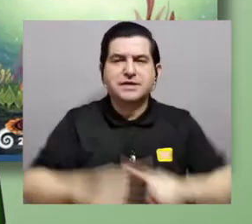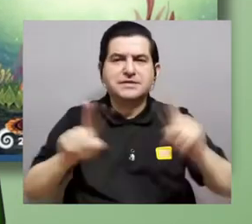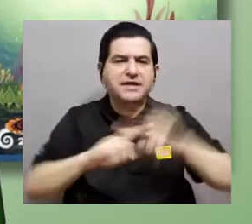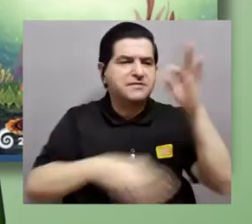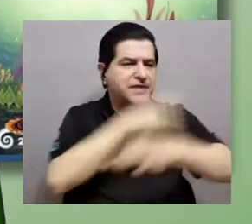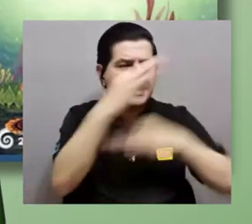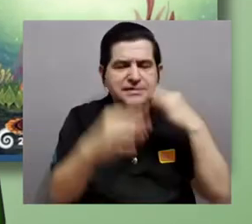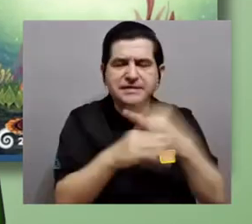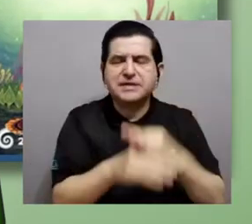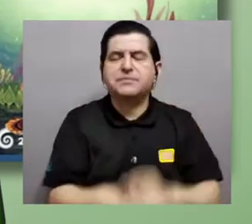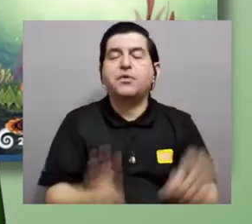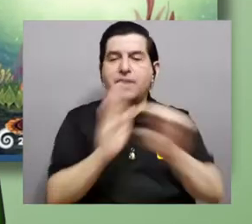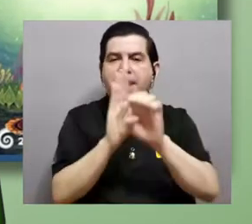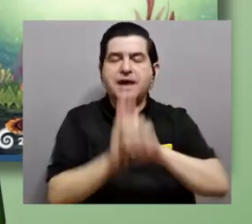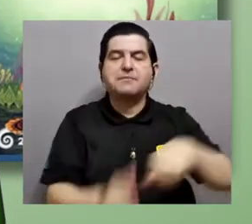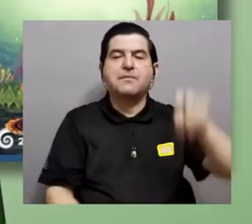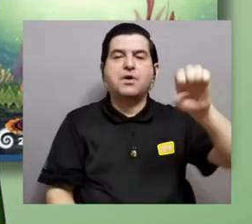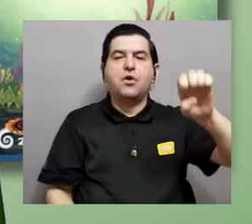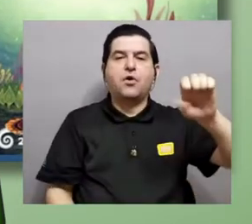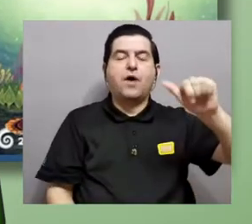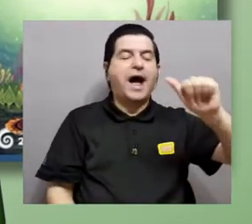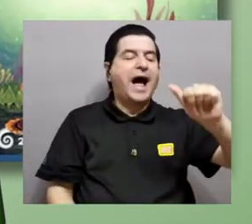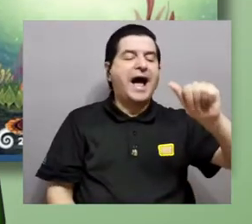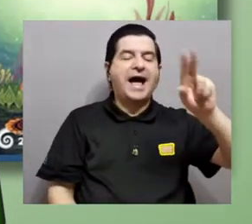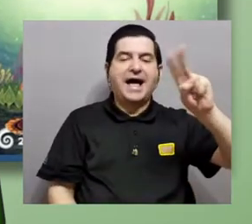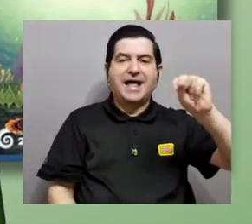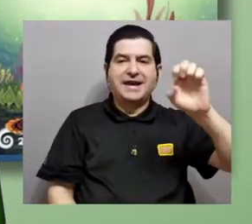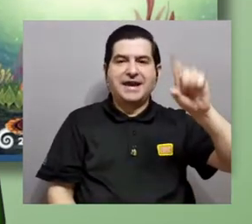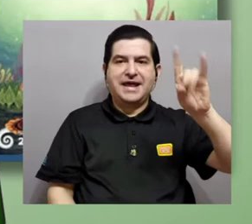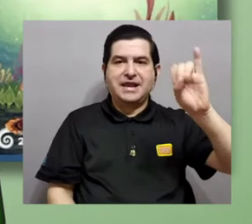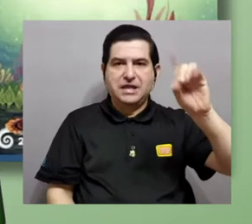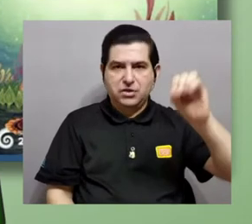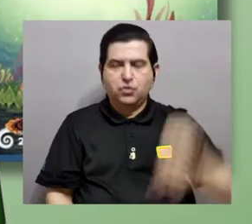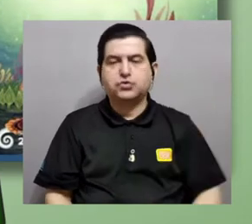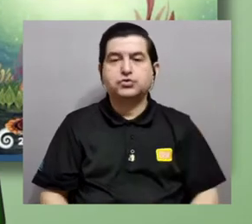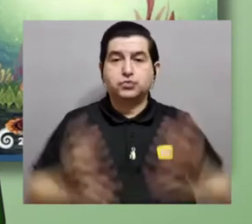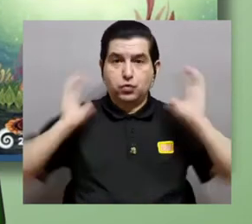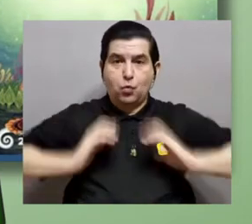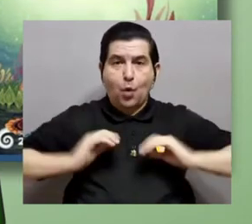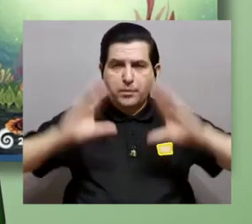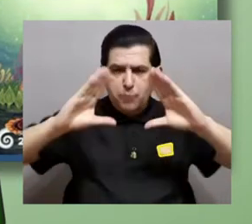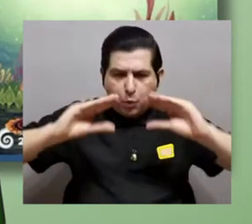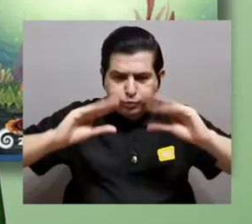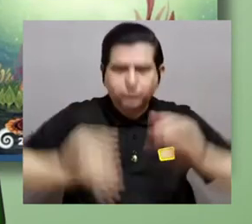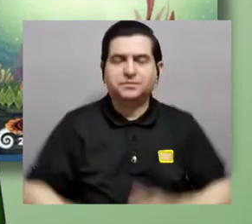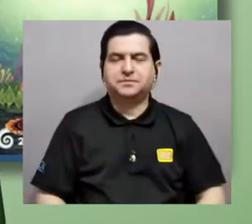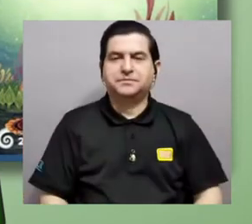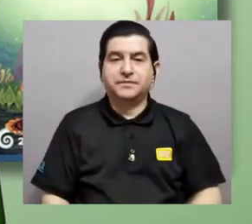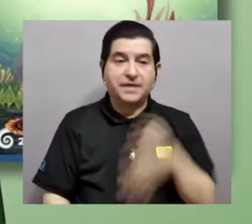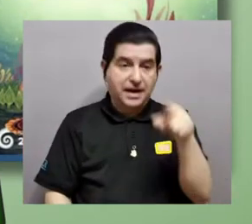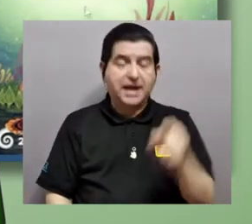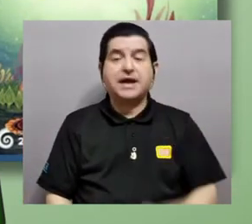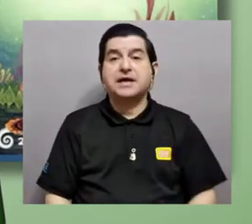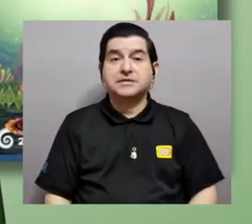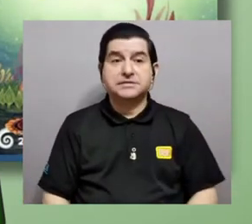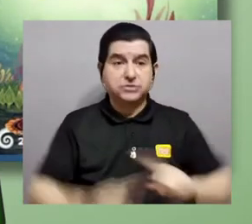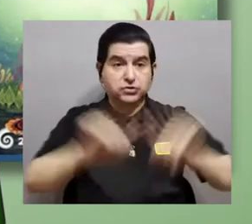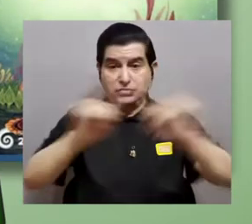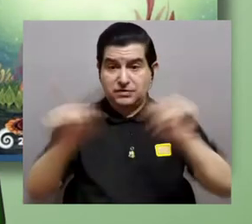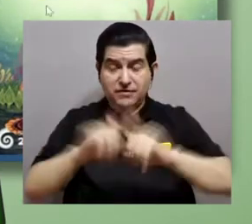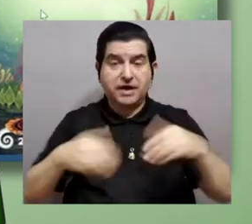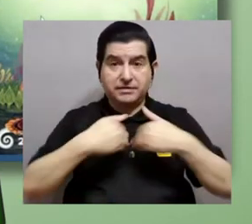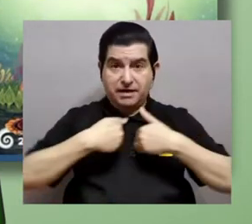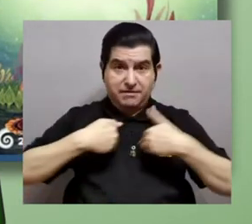celenterados, de anélidos, de artrópodos, de cuerpo blando y de equinodermos de cuerpo blando. ¿Y qué es lo que tenemos? Bueno, aparte de esa fauna tan